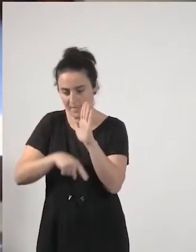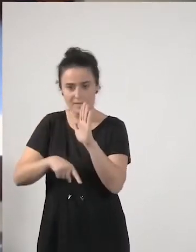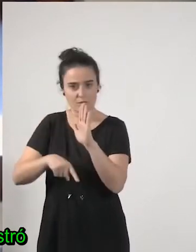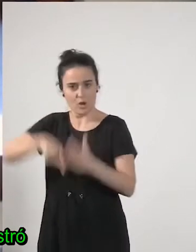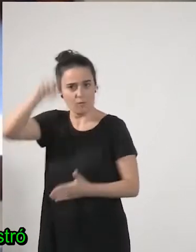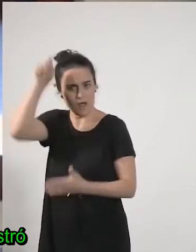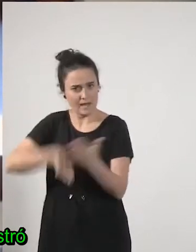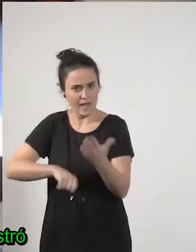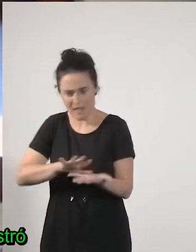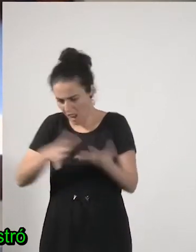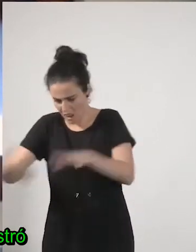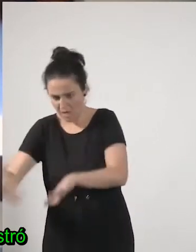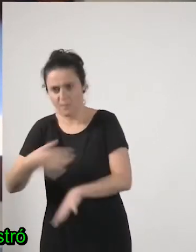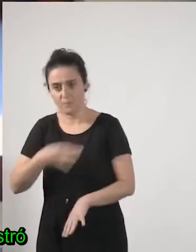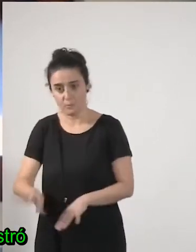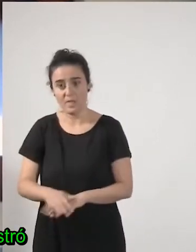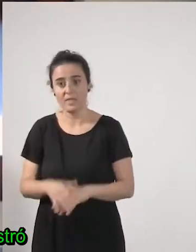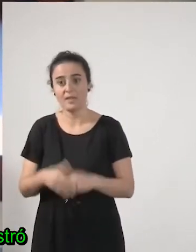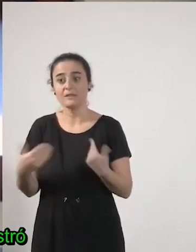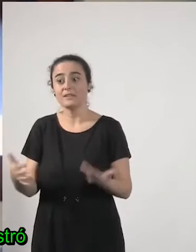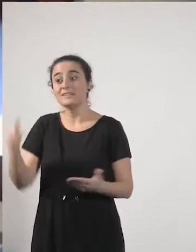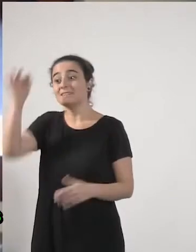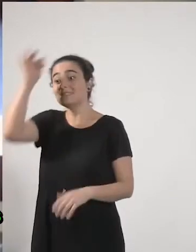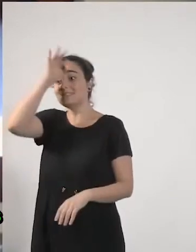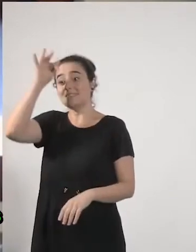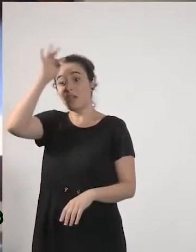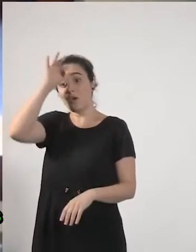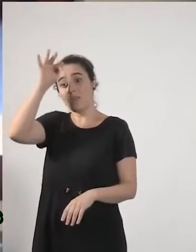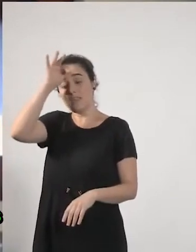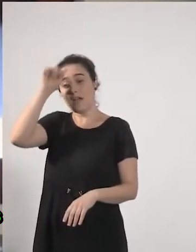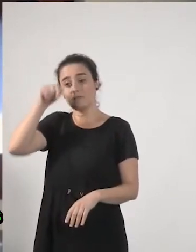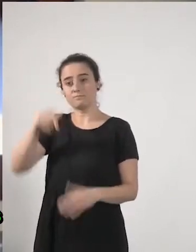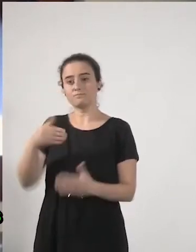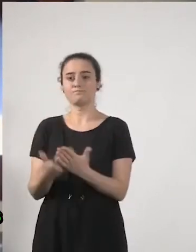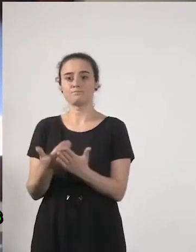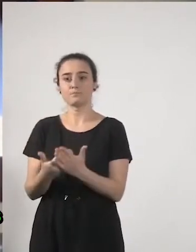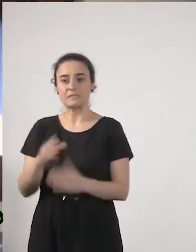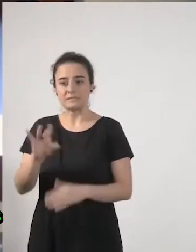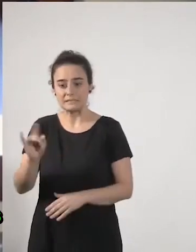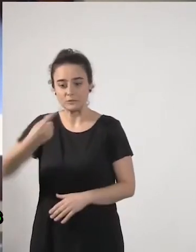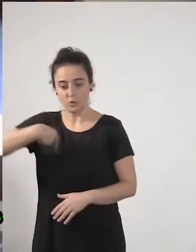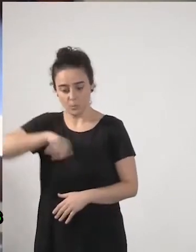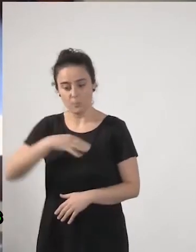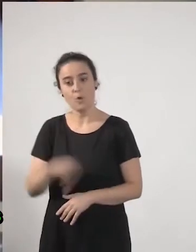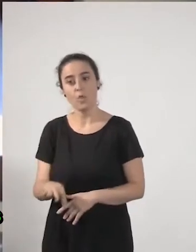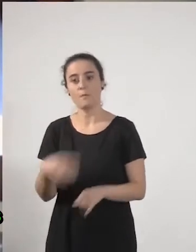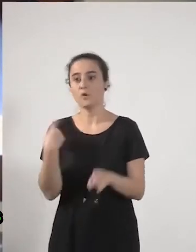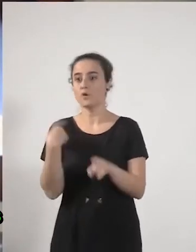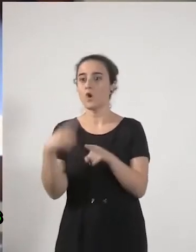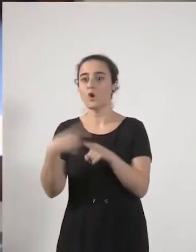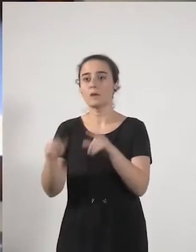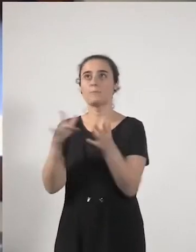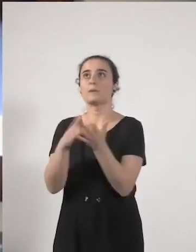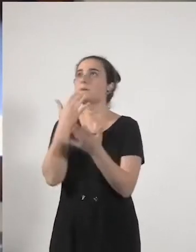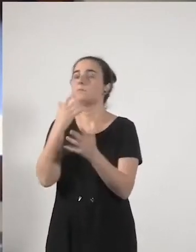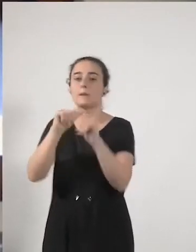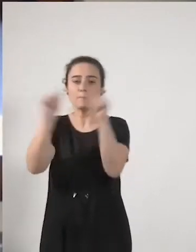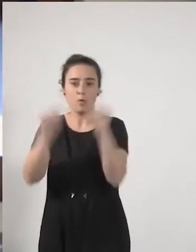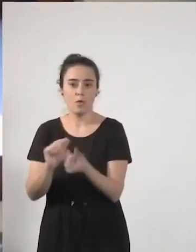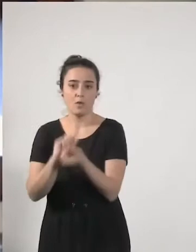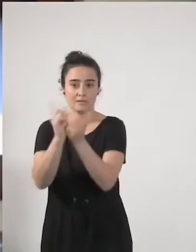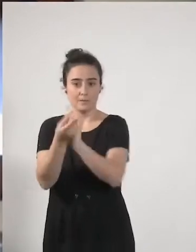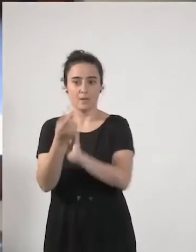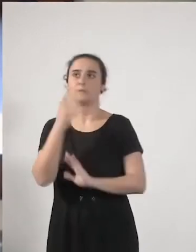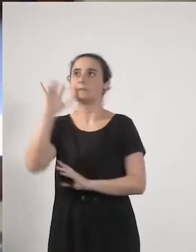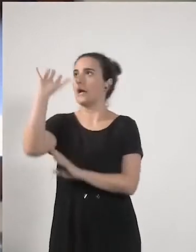o sea que teóricamente eso demostró que si podríamos tomar medidas para el cambio de modelo no solo por lo del clima